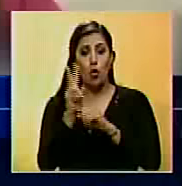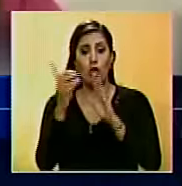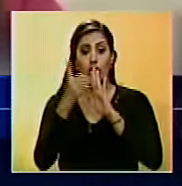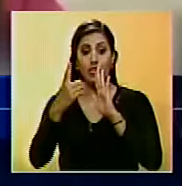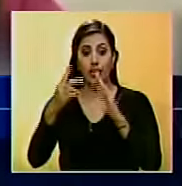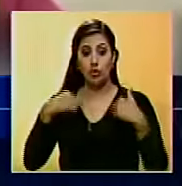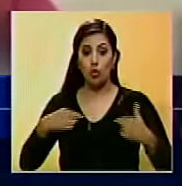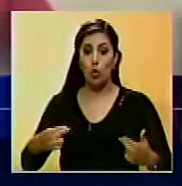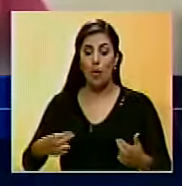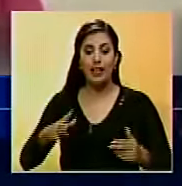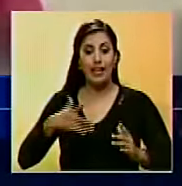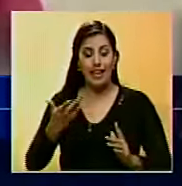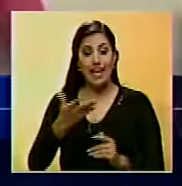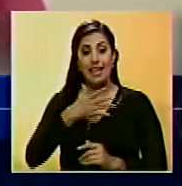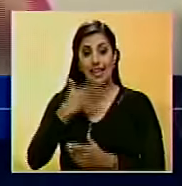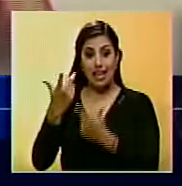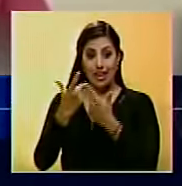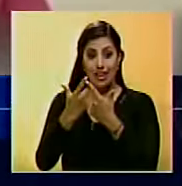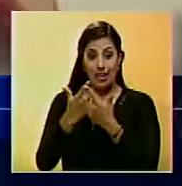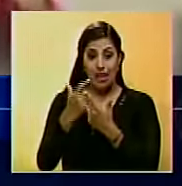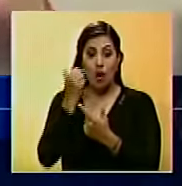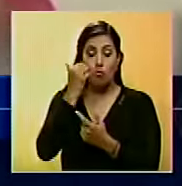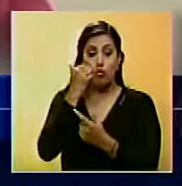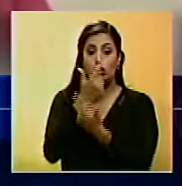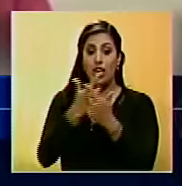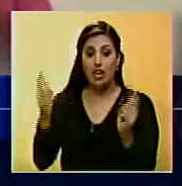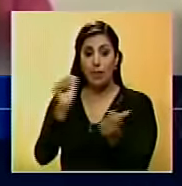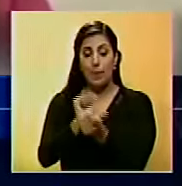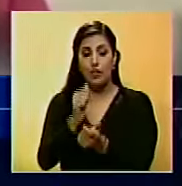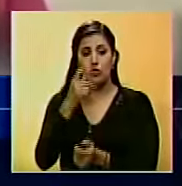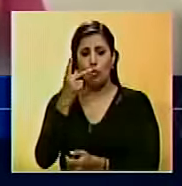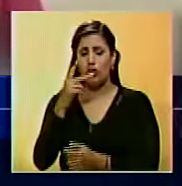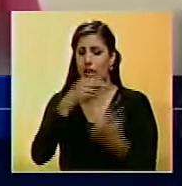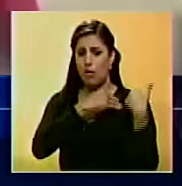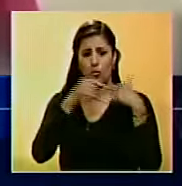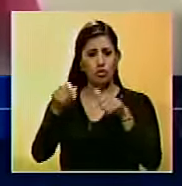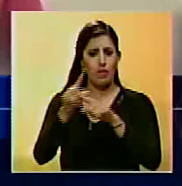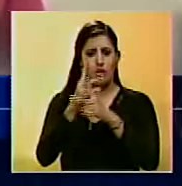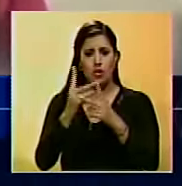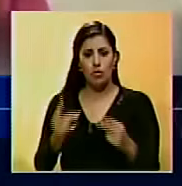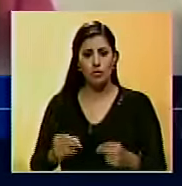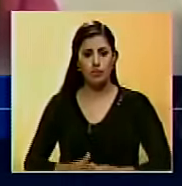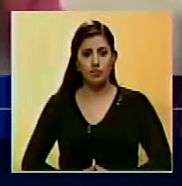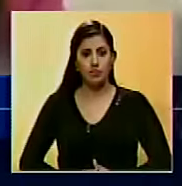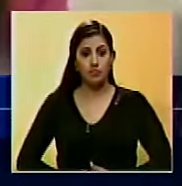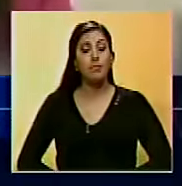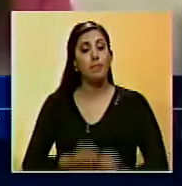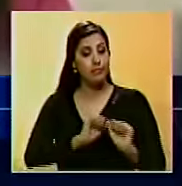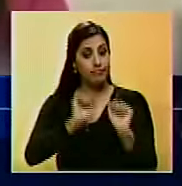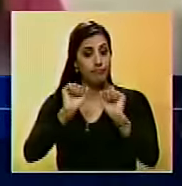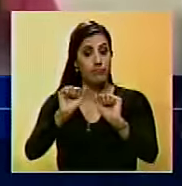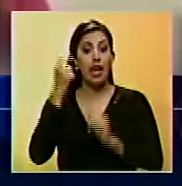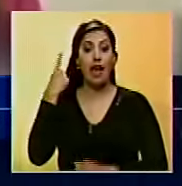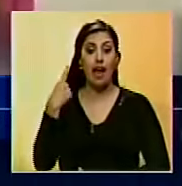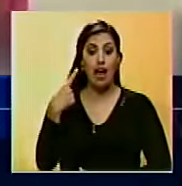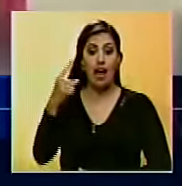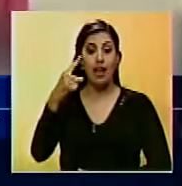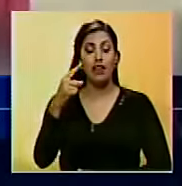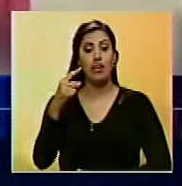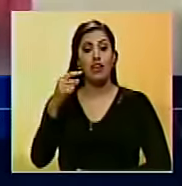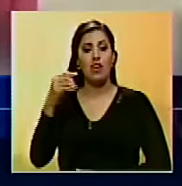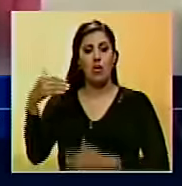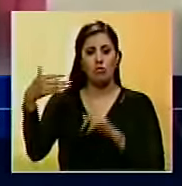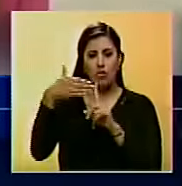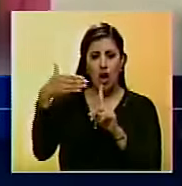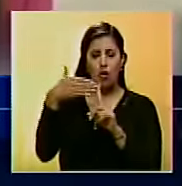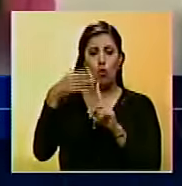de los derechos humanos que pretende la impunidad en un aspecto donde no corresponde. Repudió la existencia de bullying